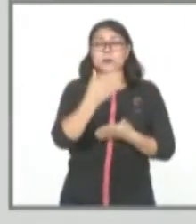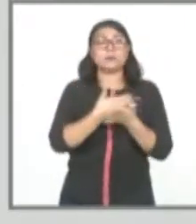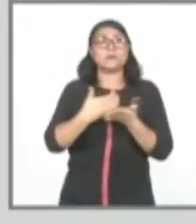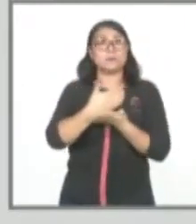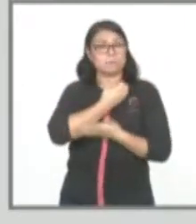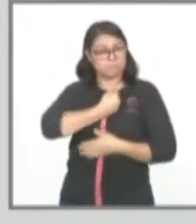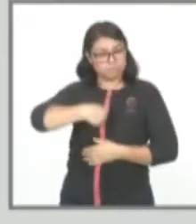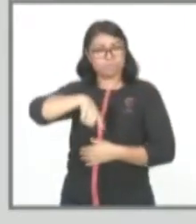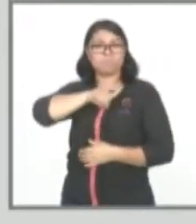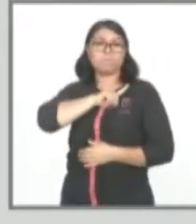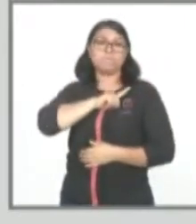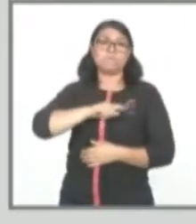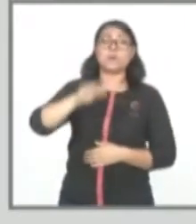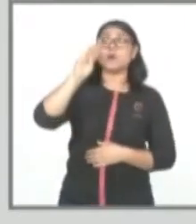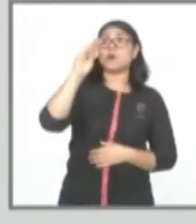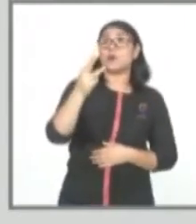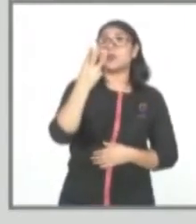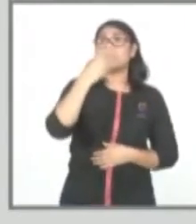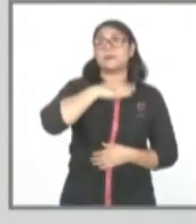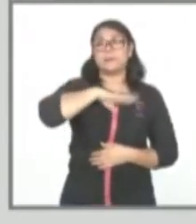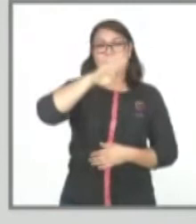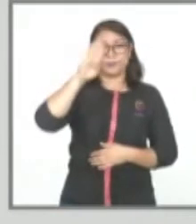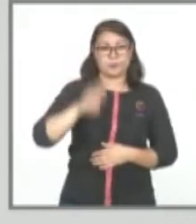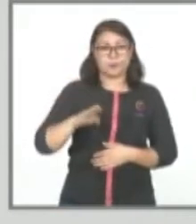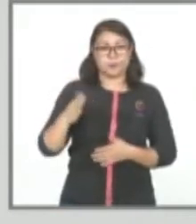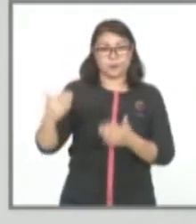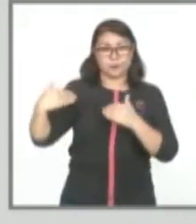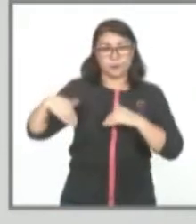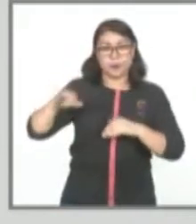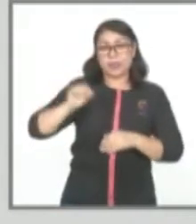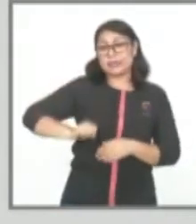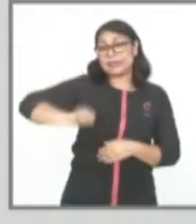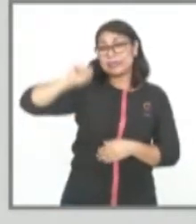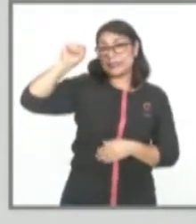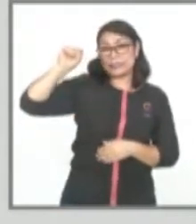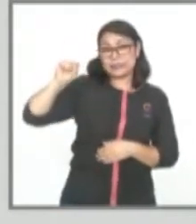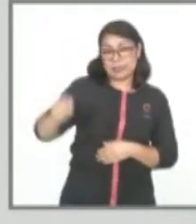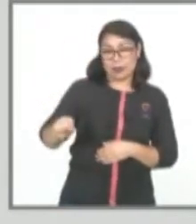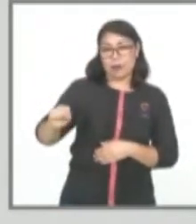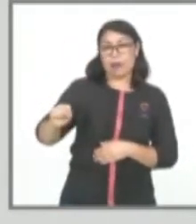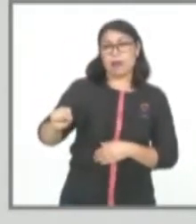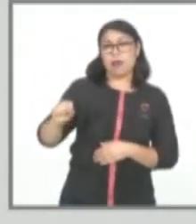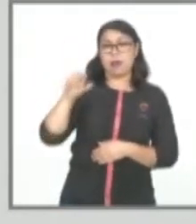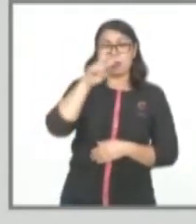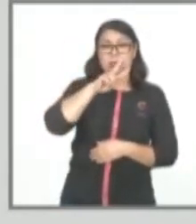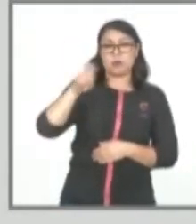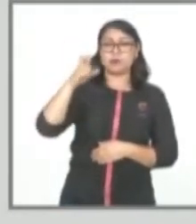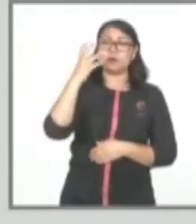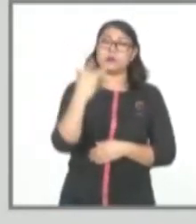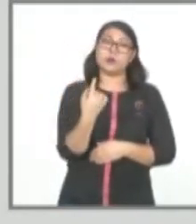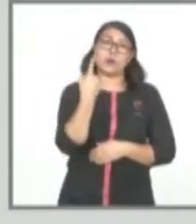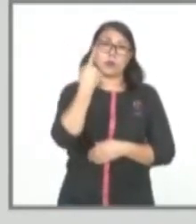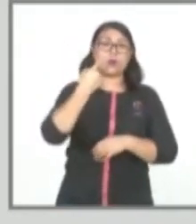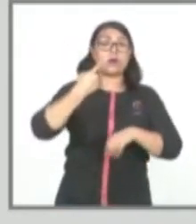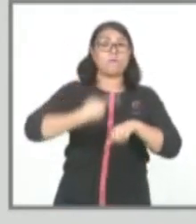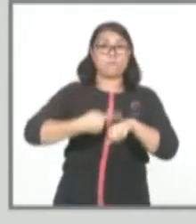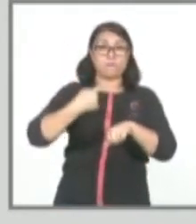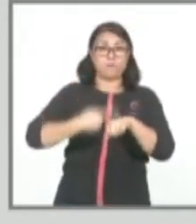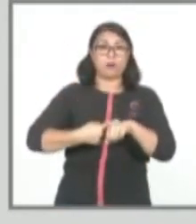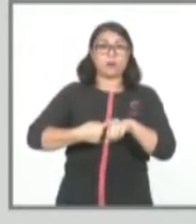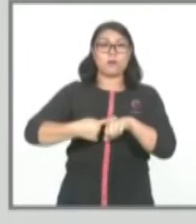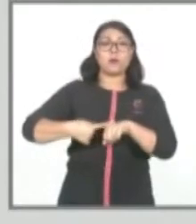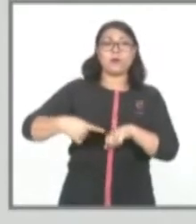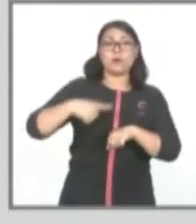recuperado y 93 defunciones. Y la Jurisdicción de la Sierra, 251 casos confirmados,